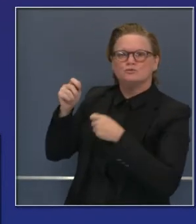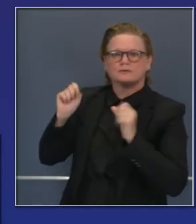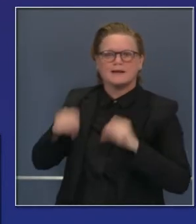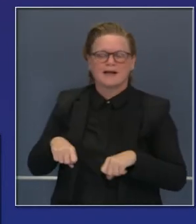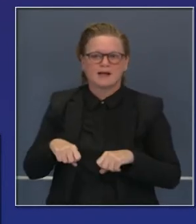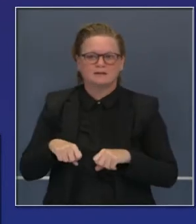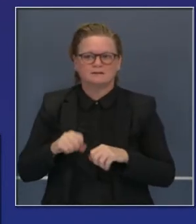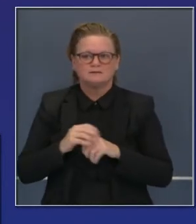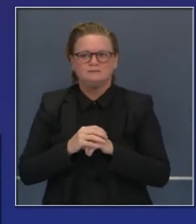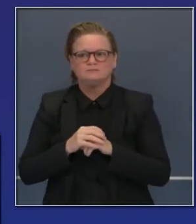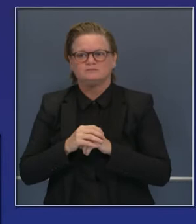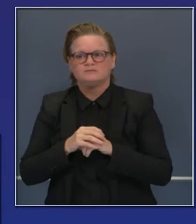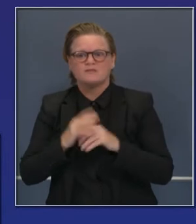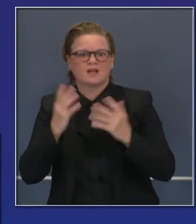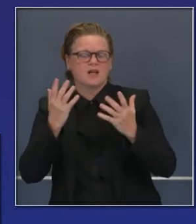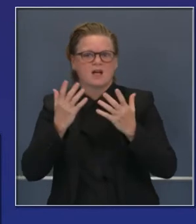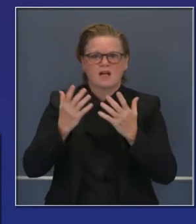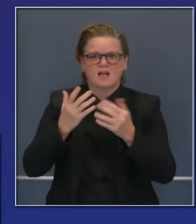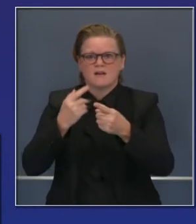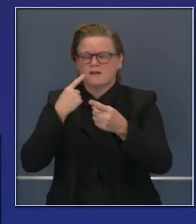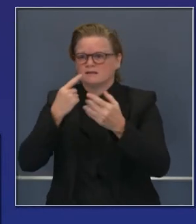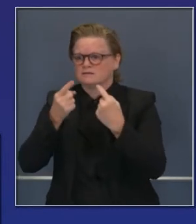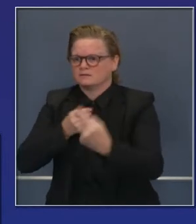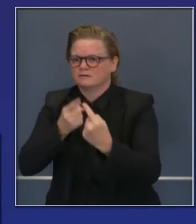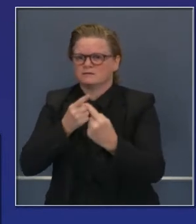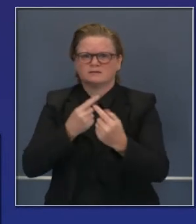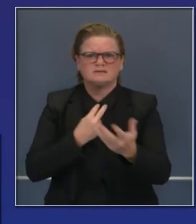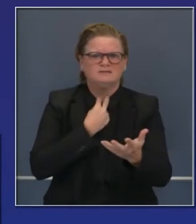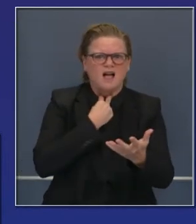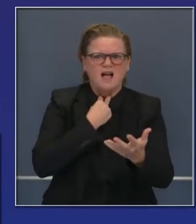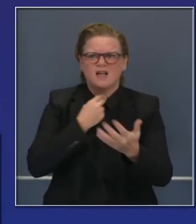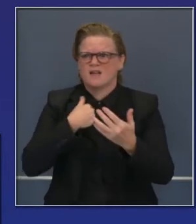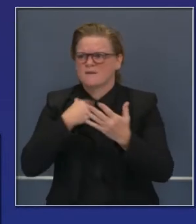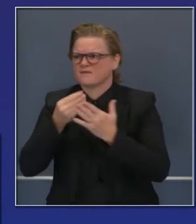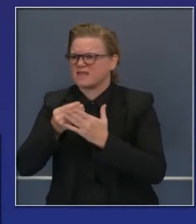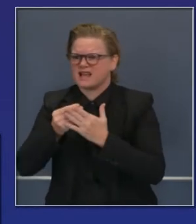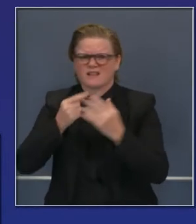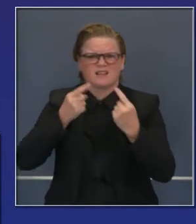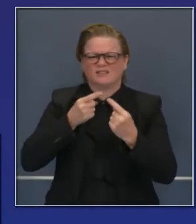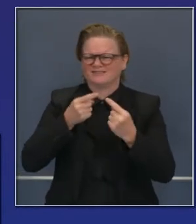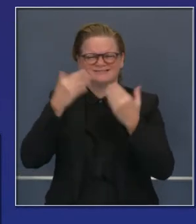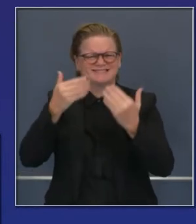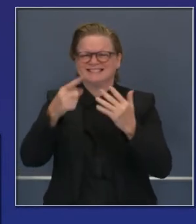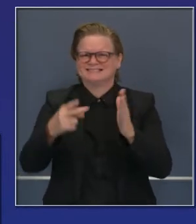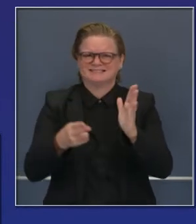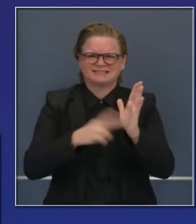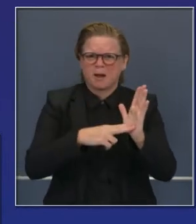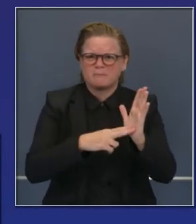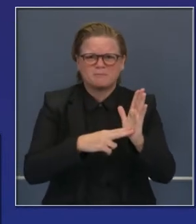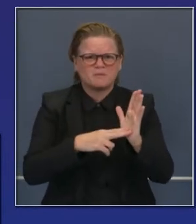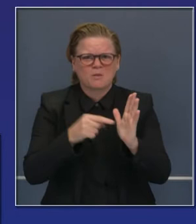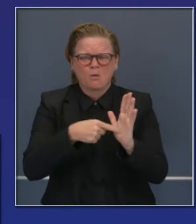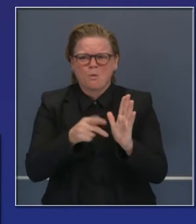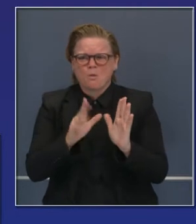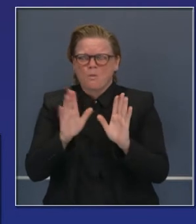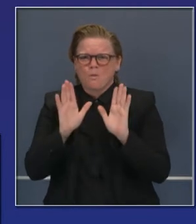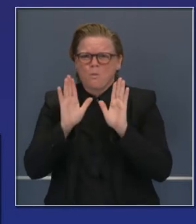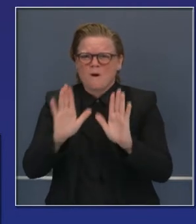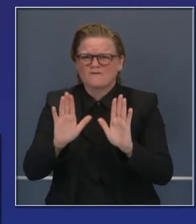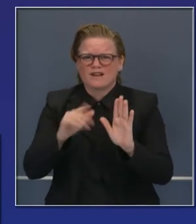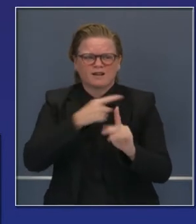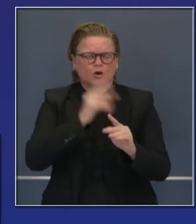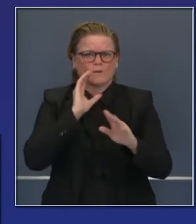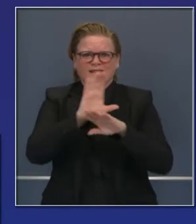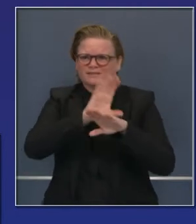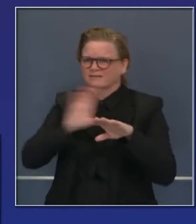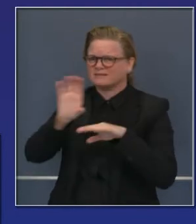personas de avanzada edad y dar oportunidades a pequeños negocios y restaurantes que sigan abiertos proporcionando esas comidas, recibiendo